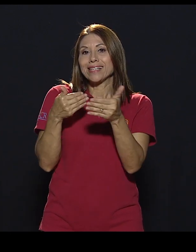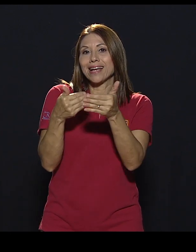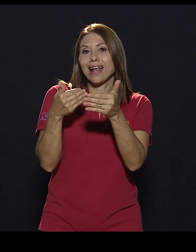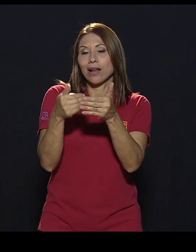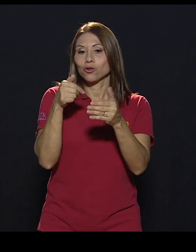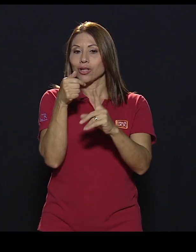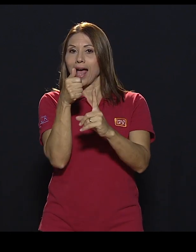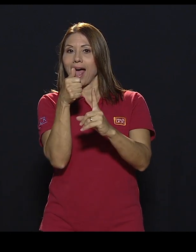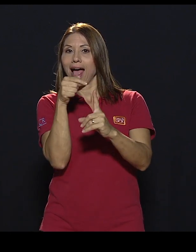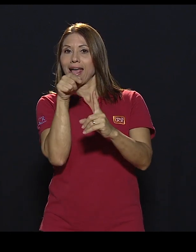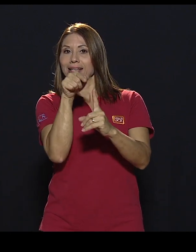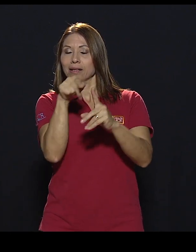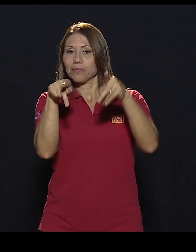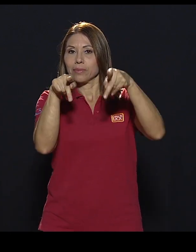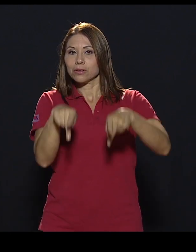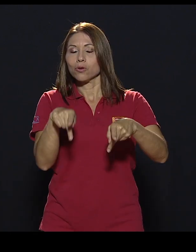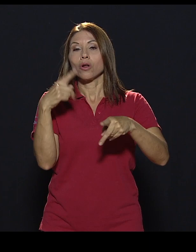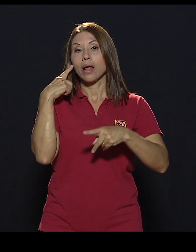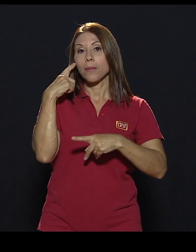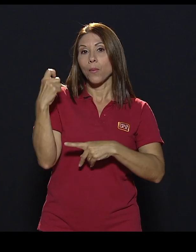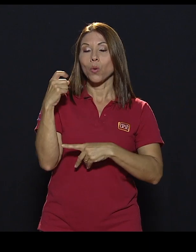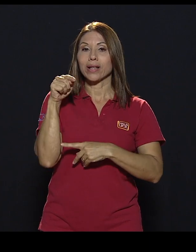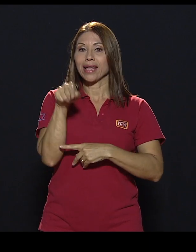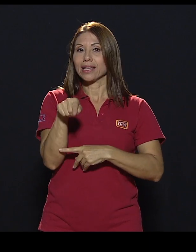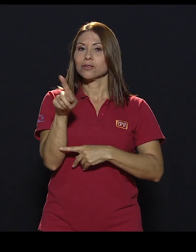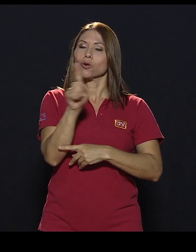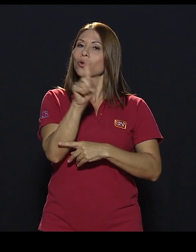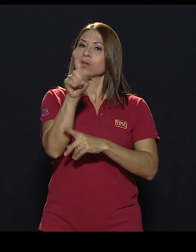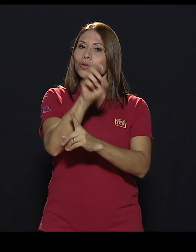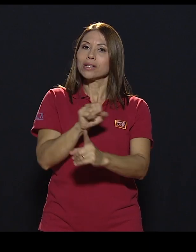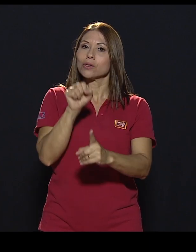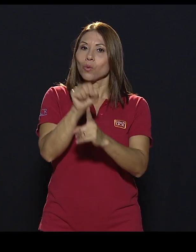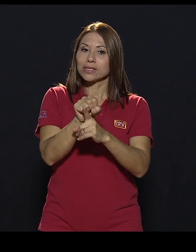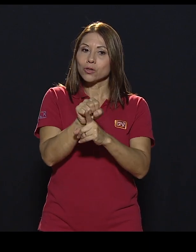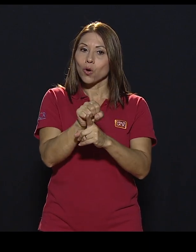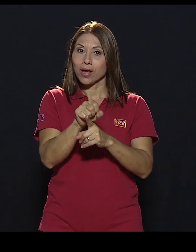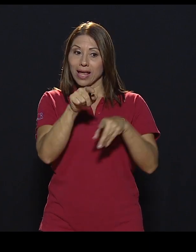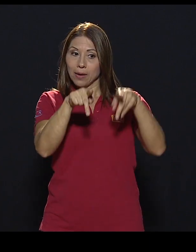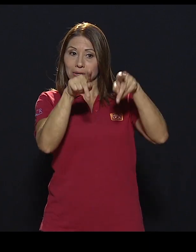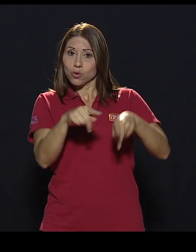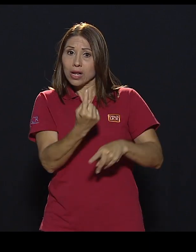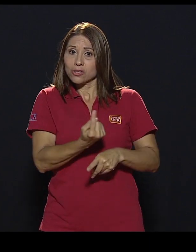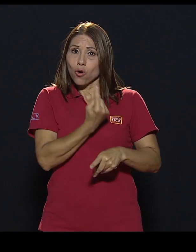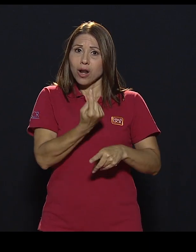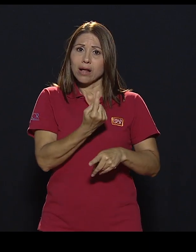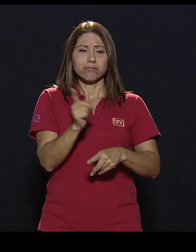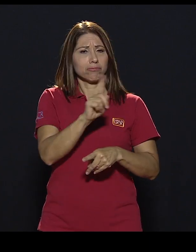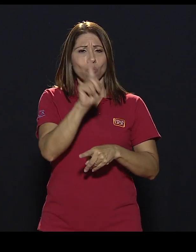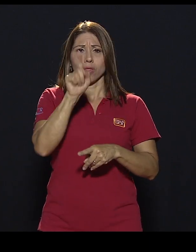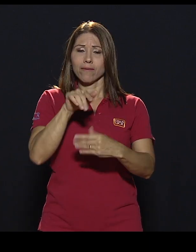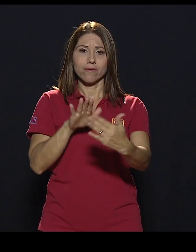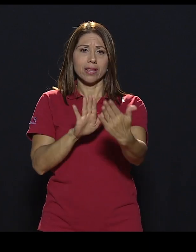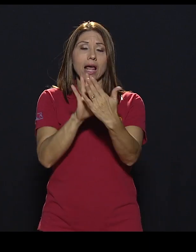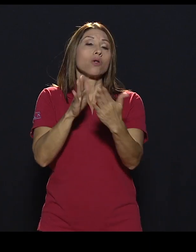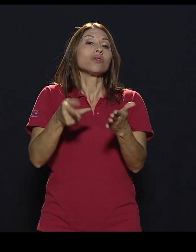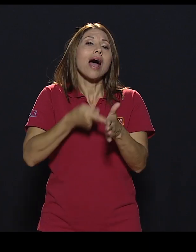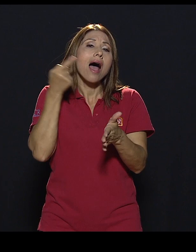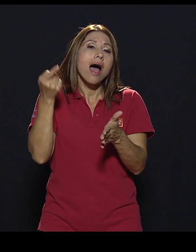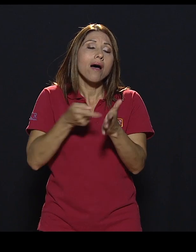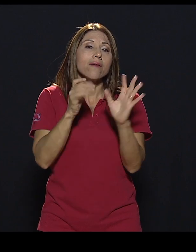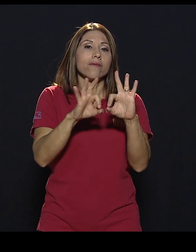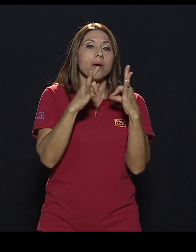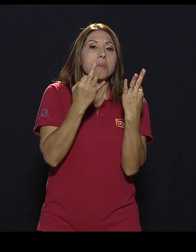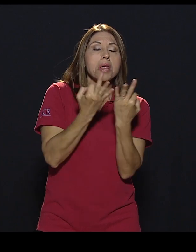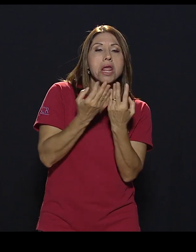¿verdad? Porque no es una situación que debiera enfrentar a esta persona sola, sino que muchas veces los familiares, los